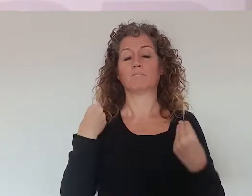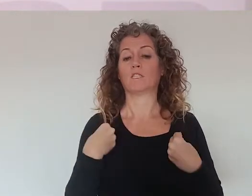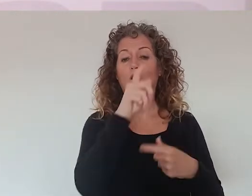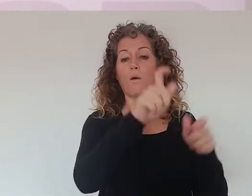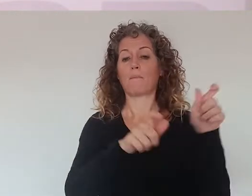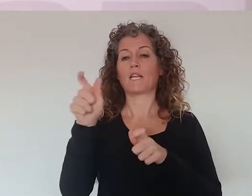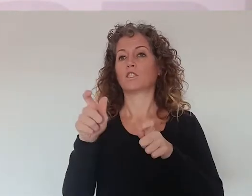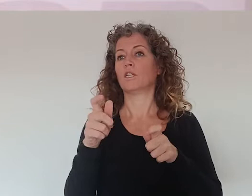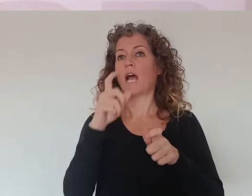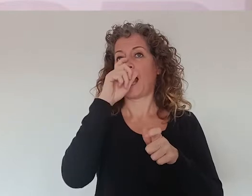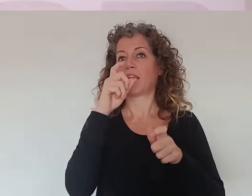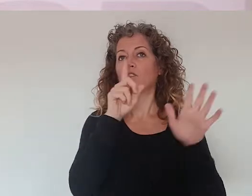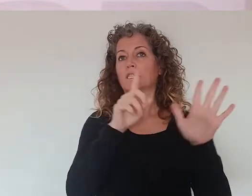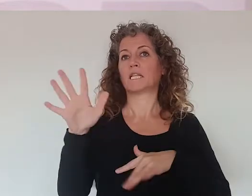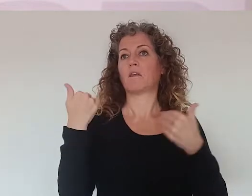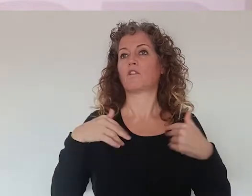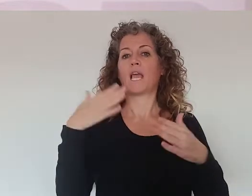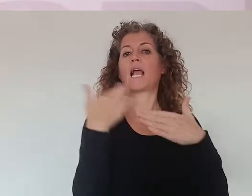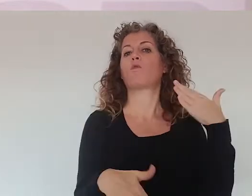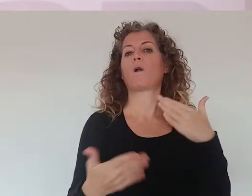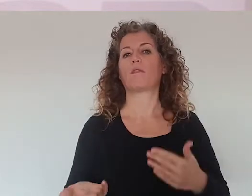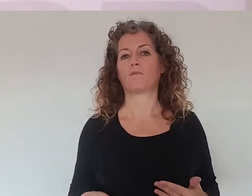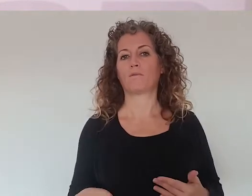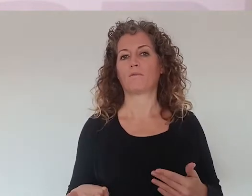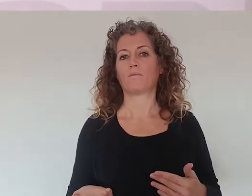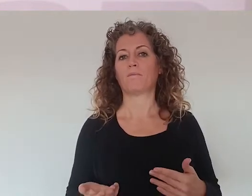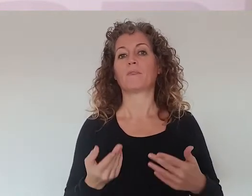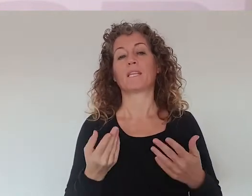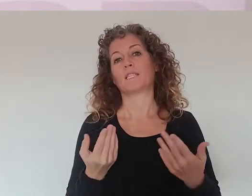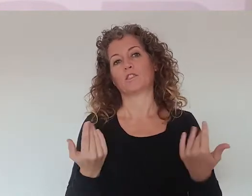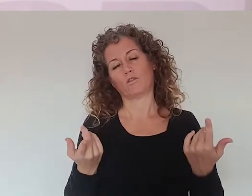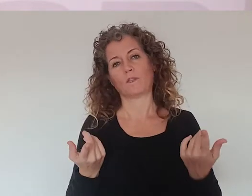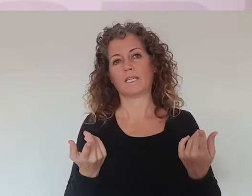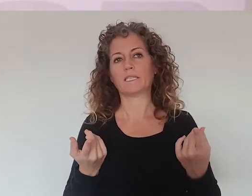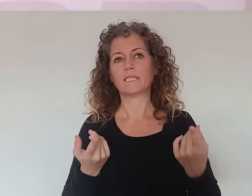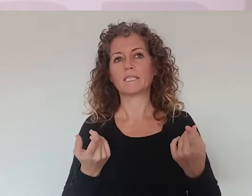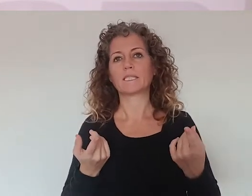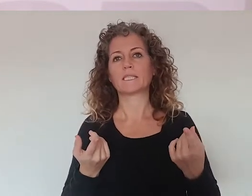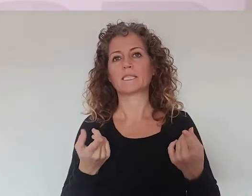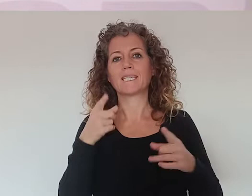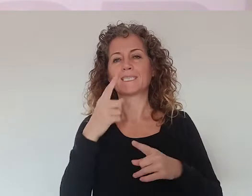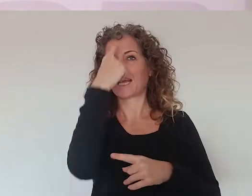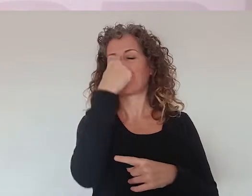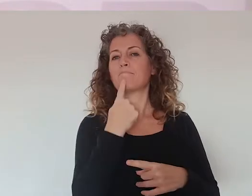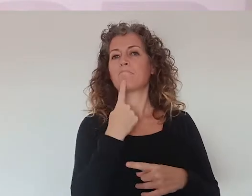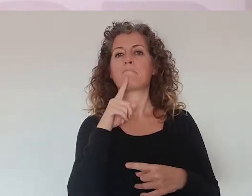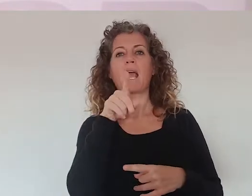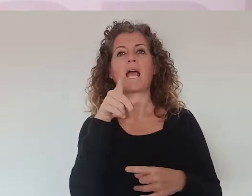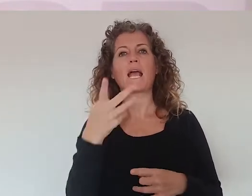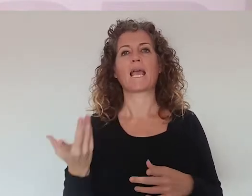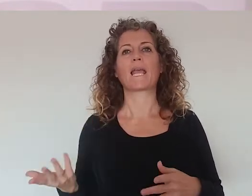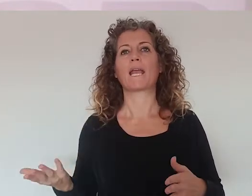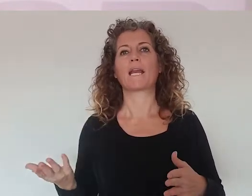productos, caducamos con la edad, ¿no? Pareciera que ha llegado un momento, las personas caducan. Y también nos pasamos. Bueno, pues, esa